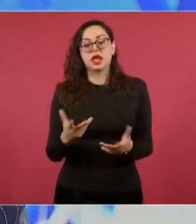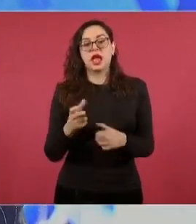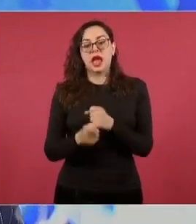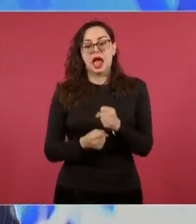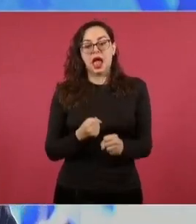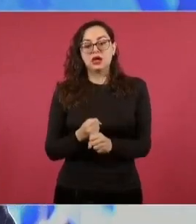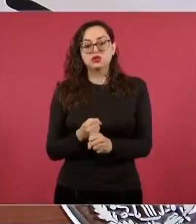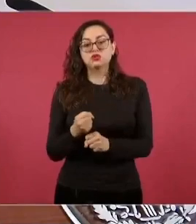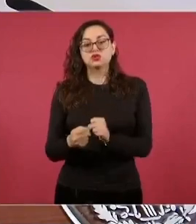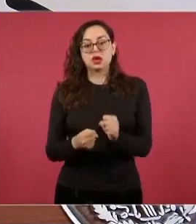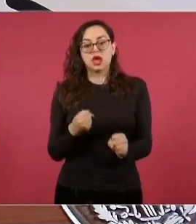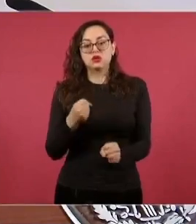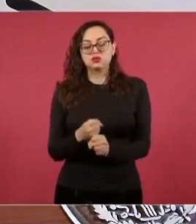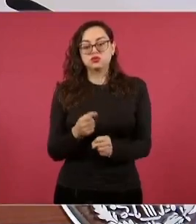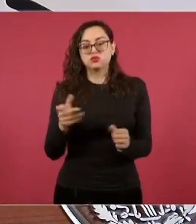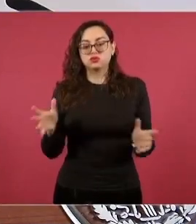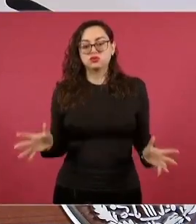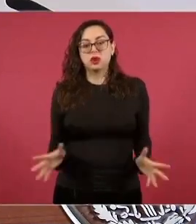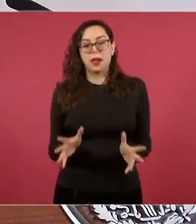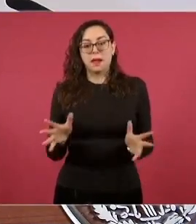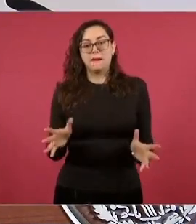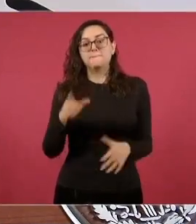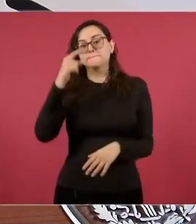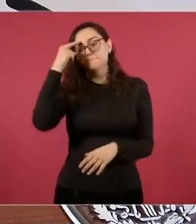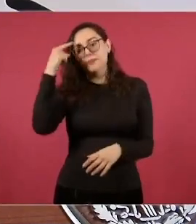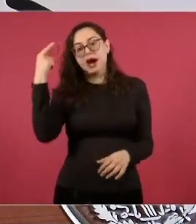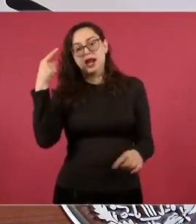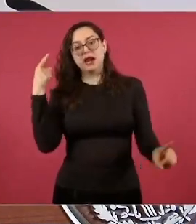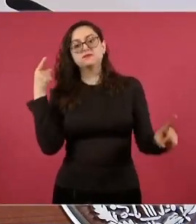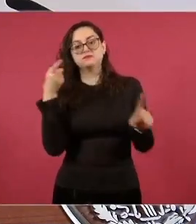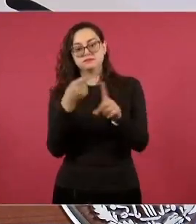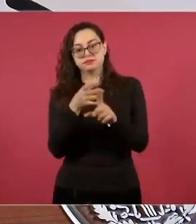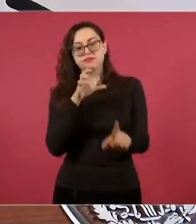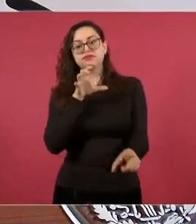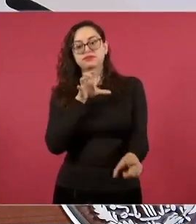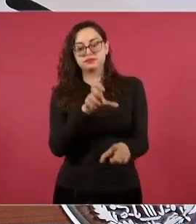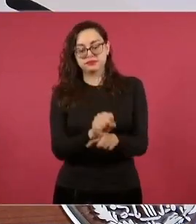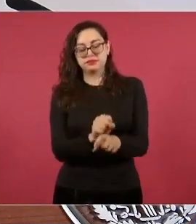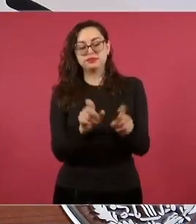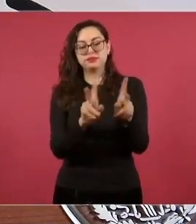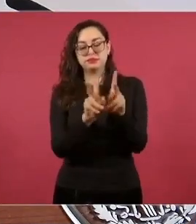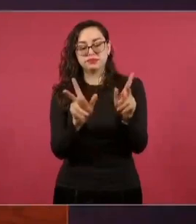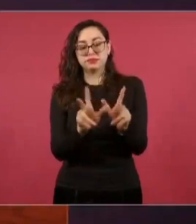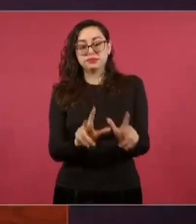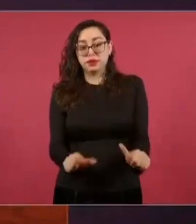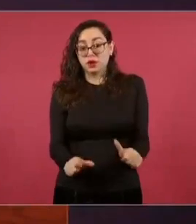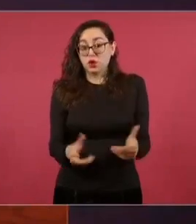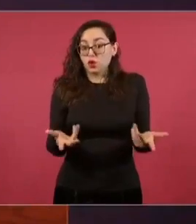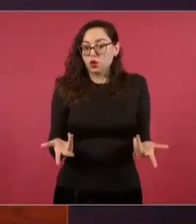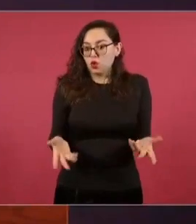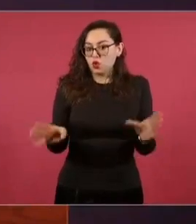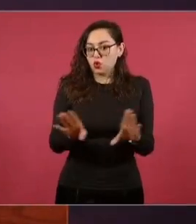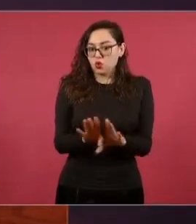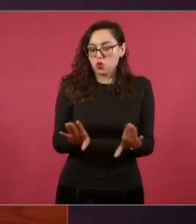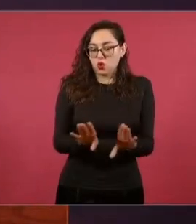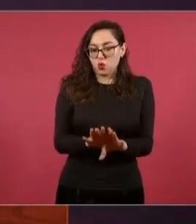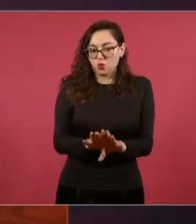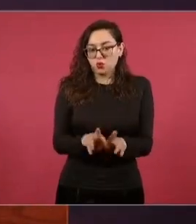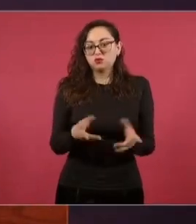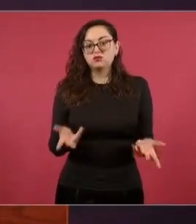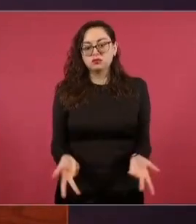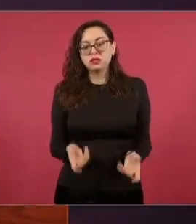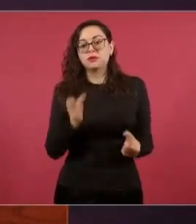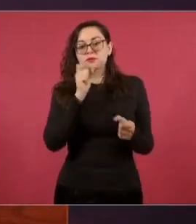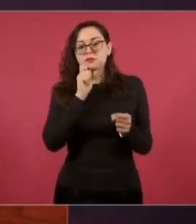años para contribuir precisamente a ese objetivo. ¿Qué es lo que hemos estado haciendo? Las ferias de paz,